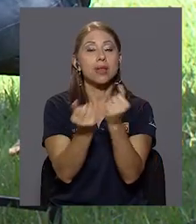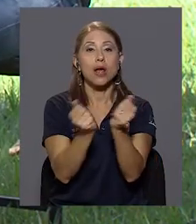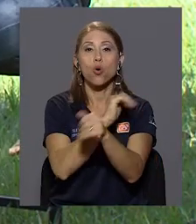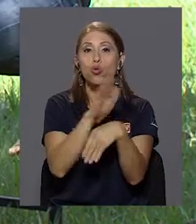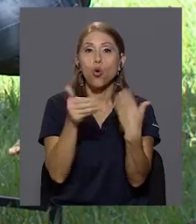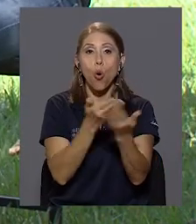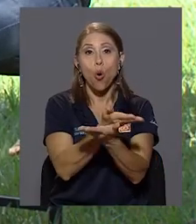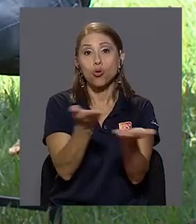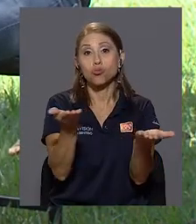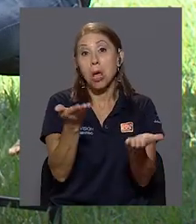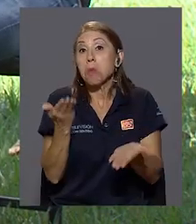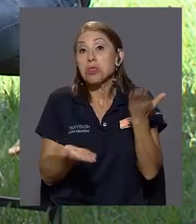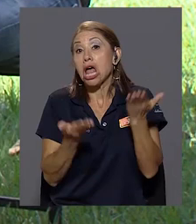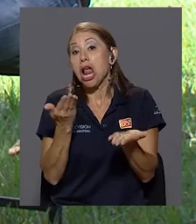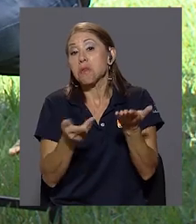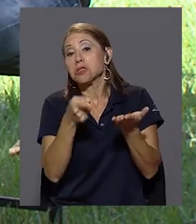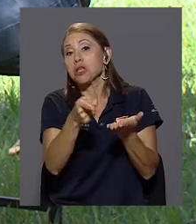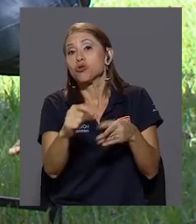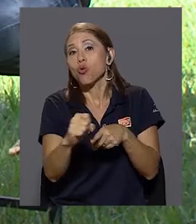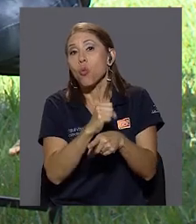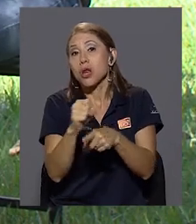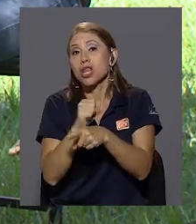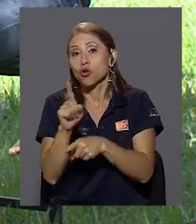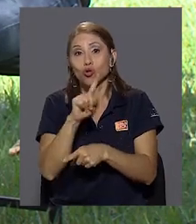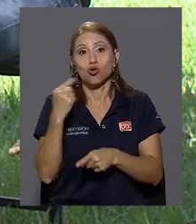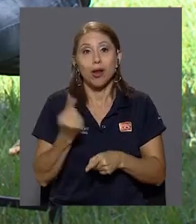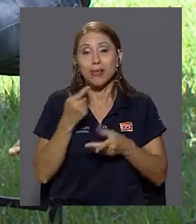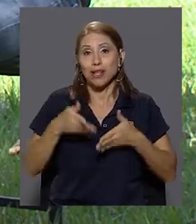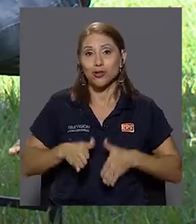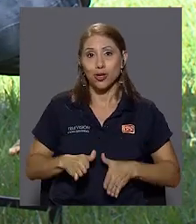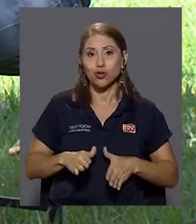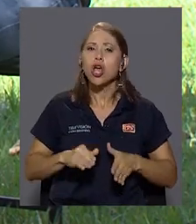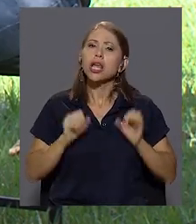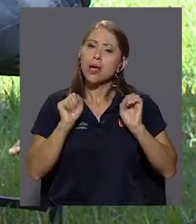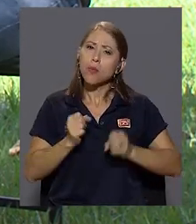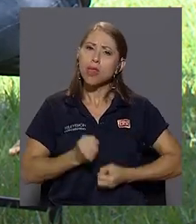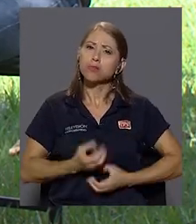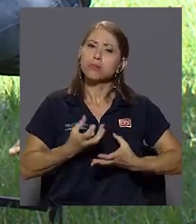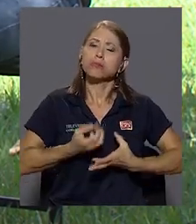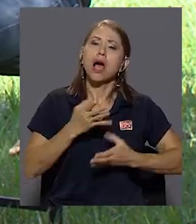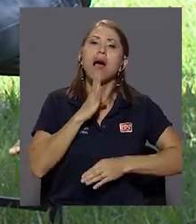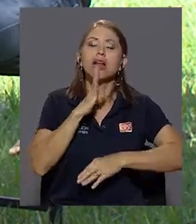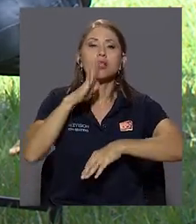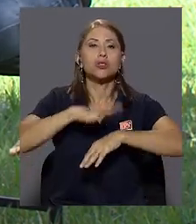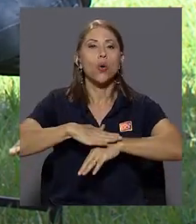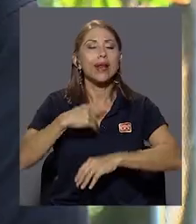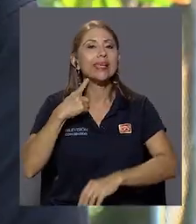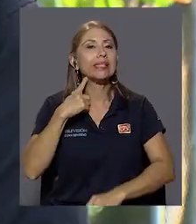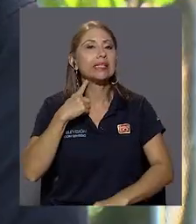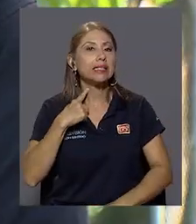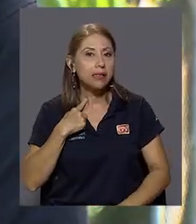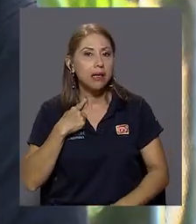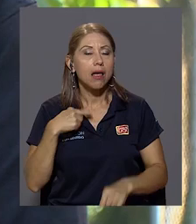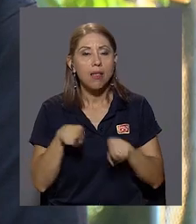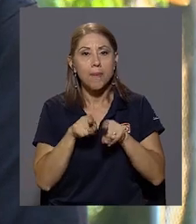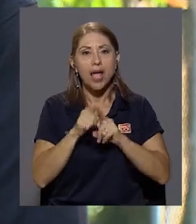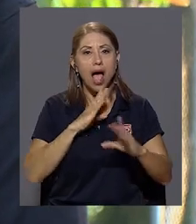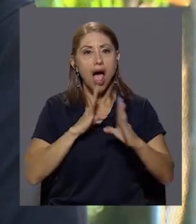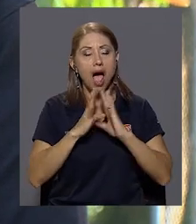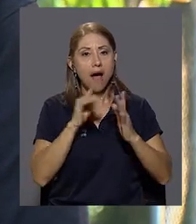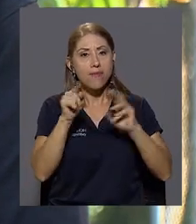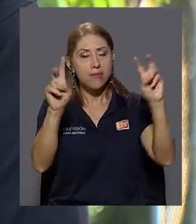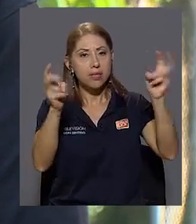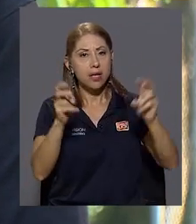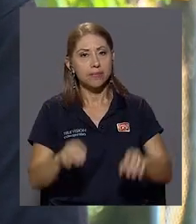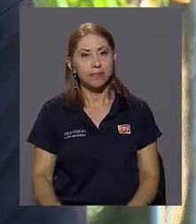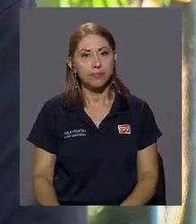¿verdad?, todos, porque puede ser que haya sobrinos en casa y todo, también no solo los hijos, acerca de las adicciones y también para, y conversar acerca de